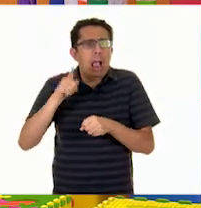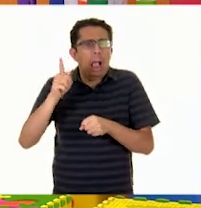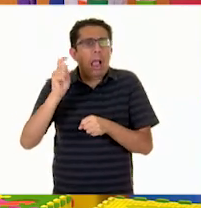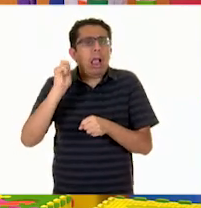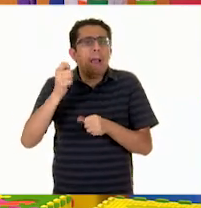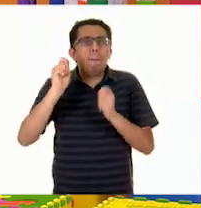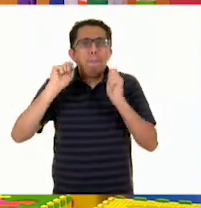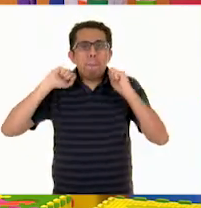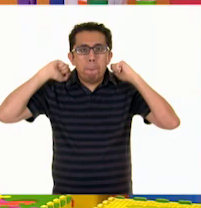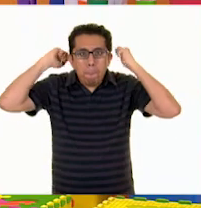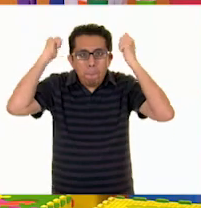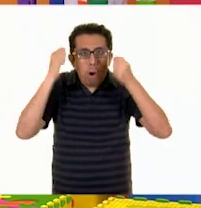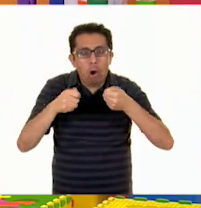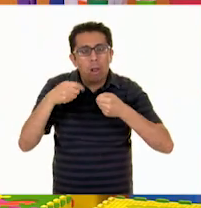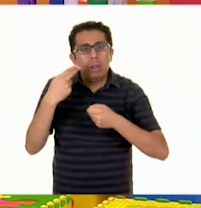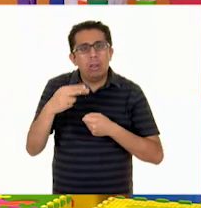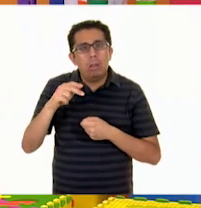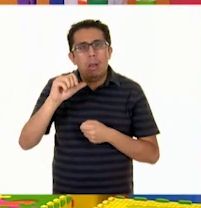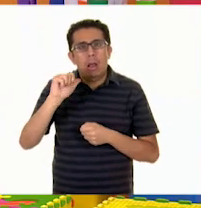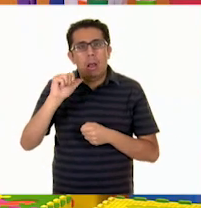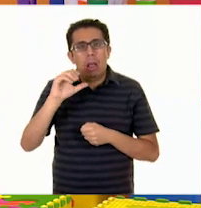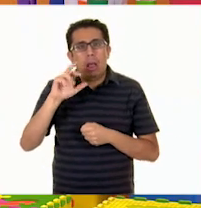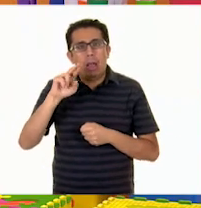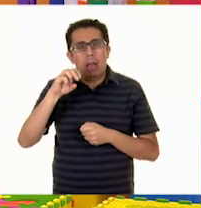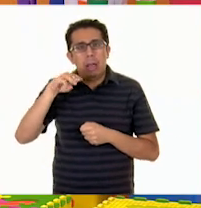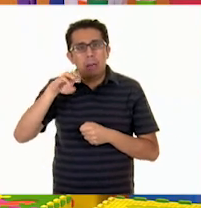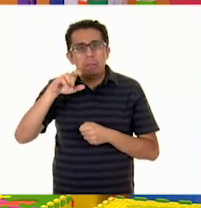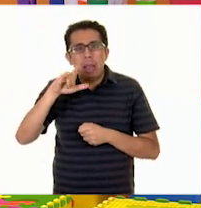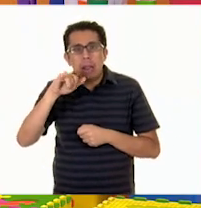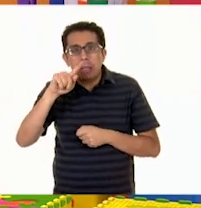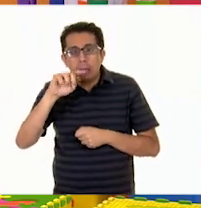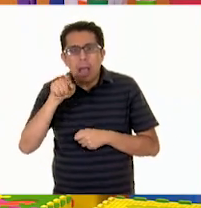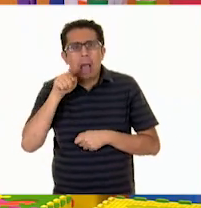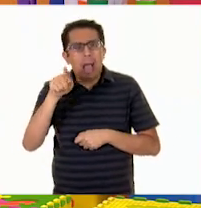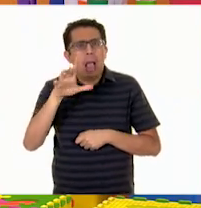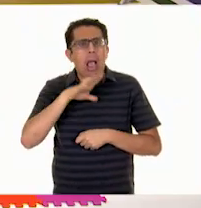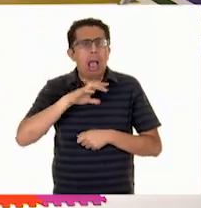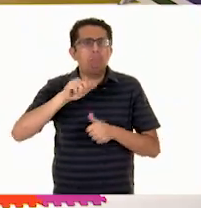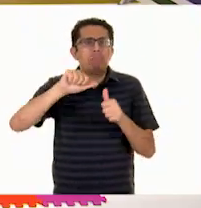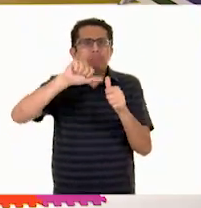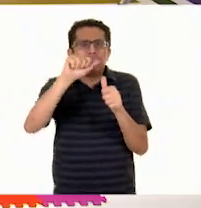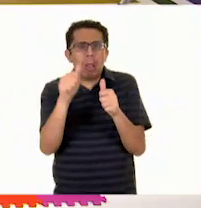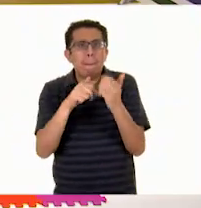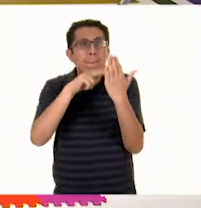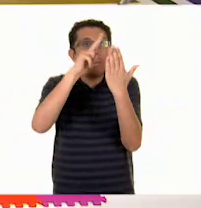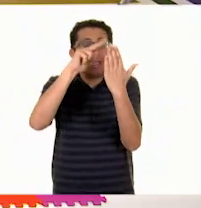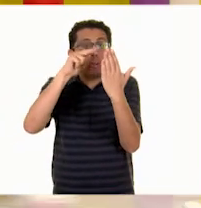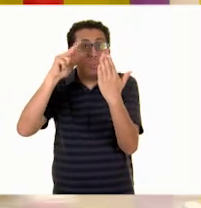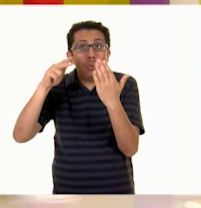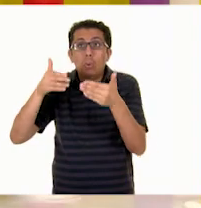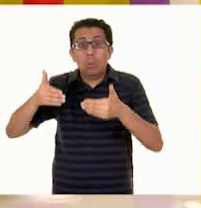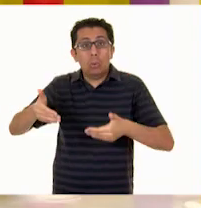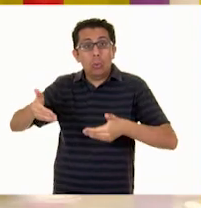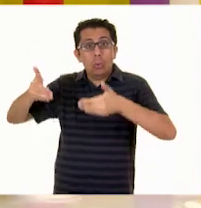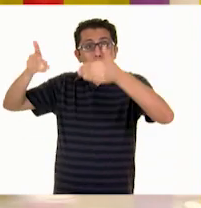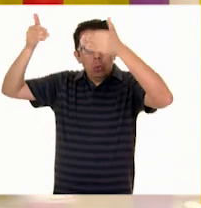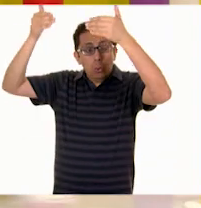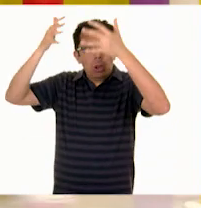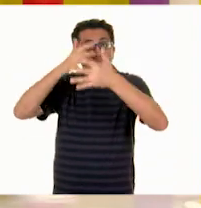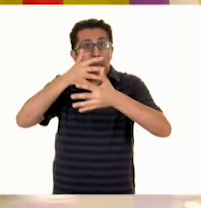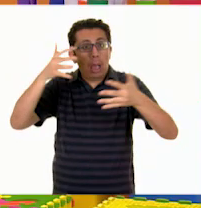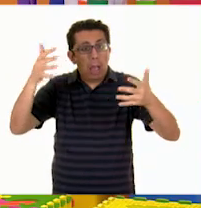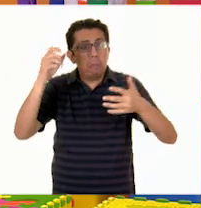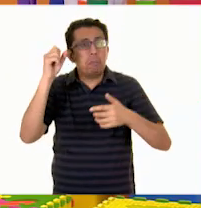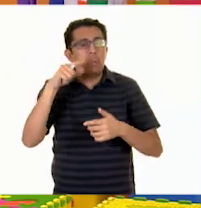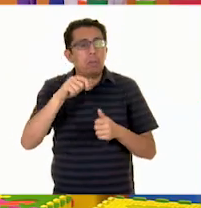Ahí podemos encontrar obras de arte, pinturas murales, también obras